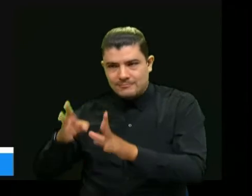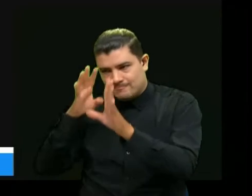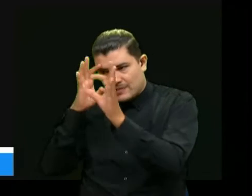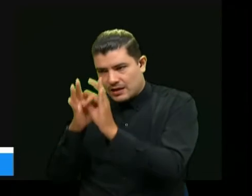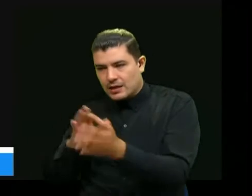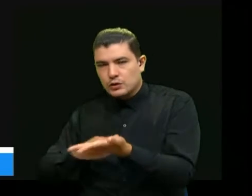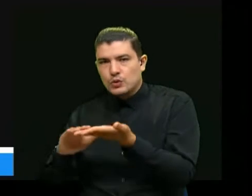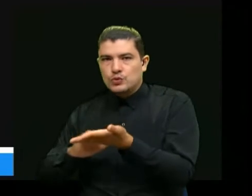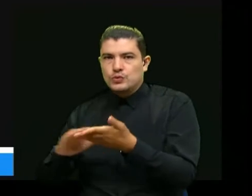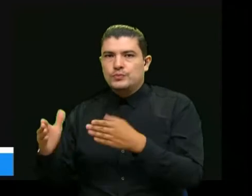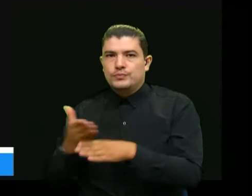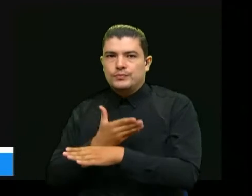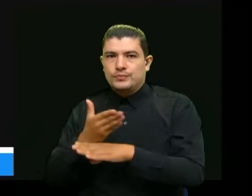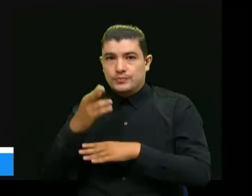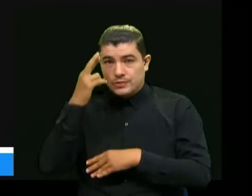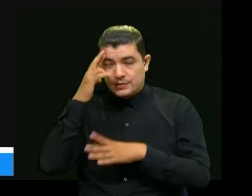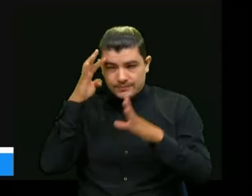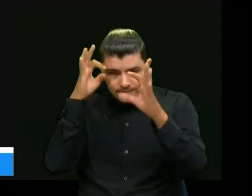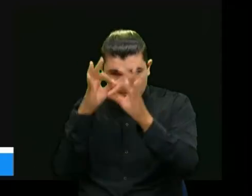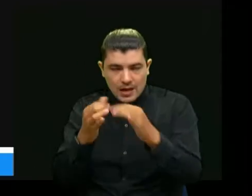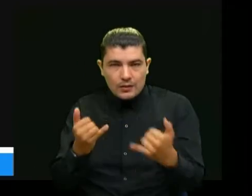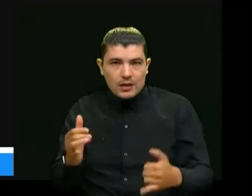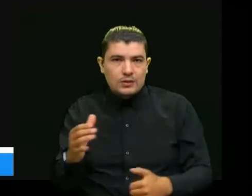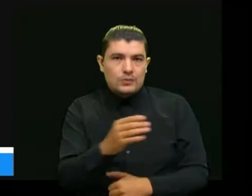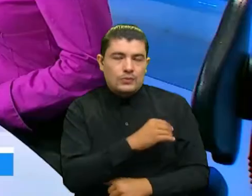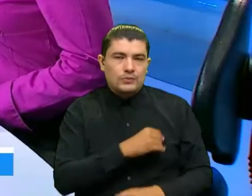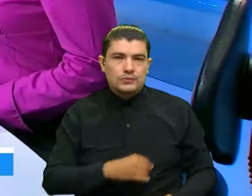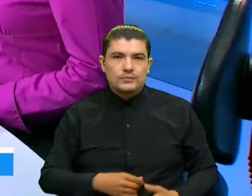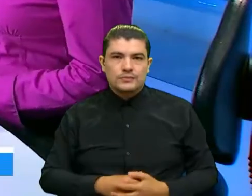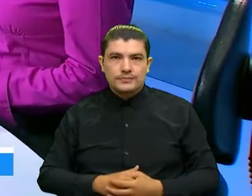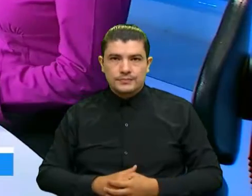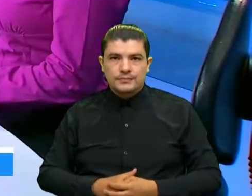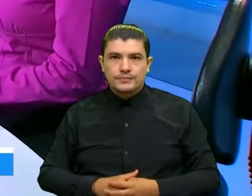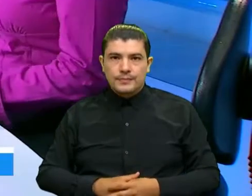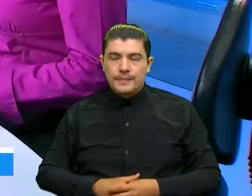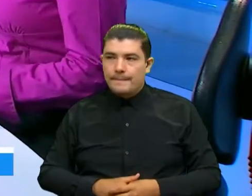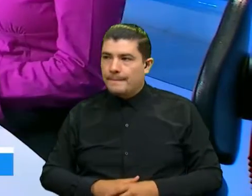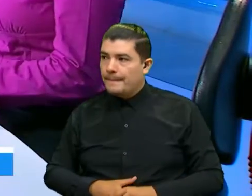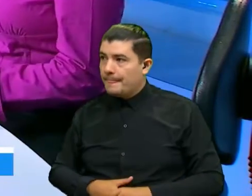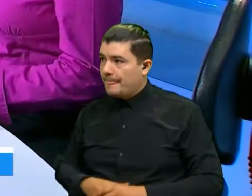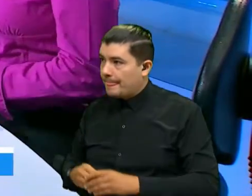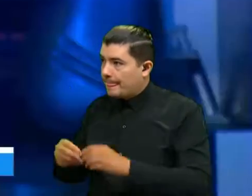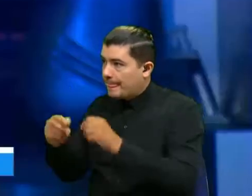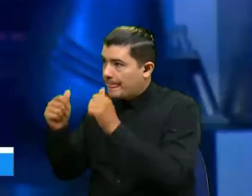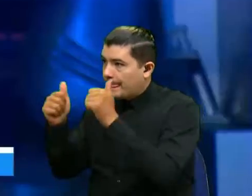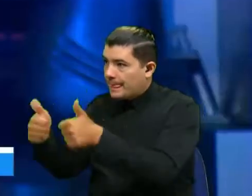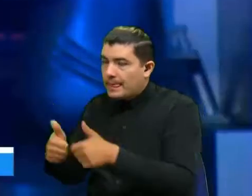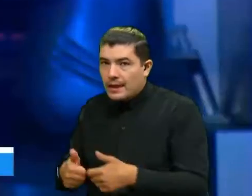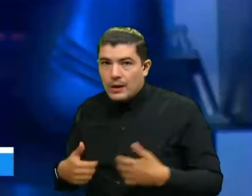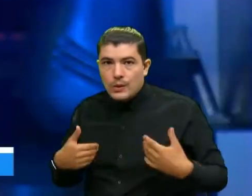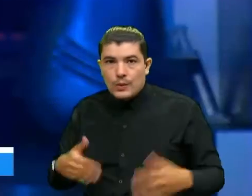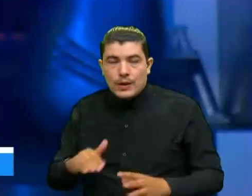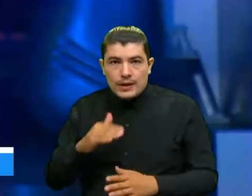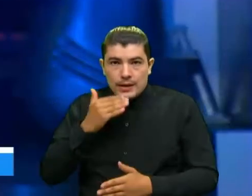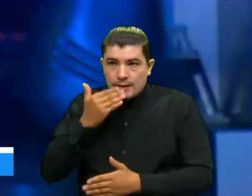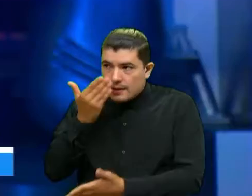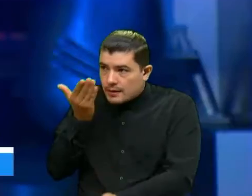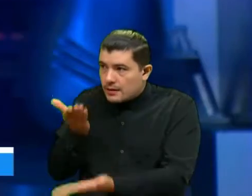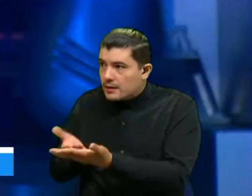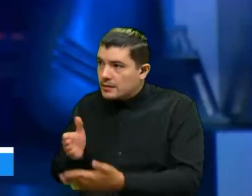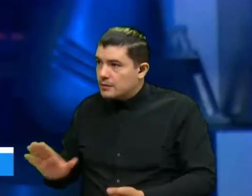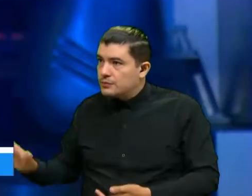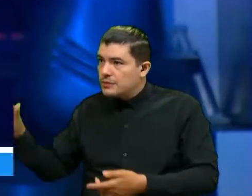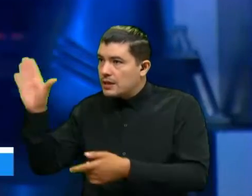tenemos que estar absolutamente enfocadas todas las instituciones bueno pues muy bien y agradecerles también a ustedes